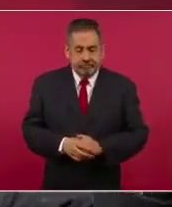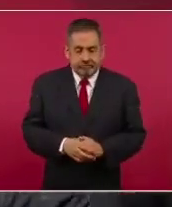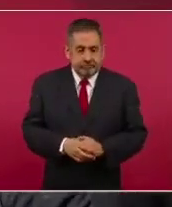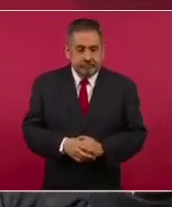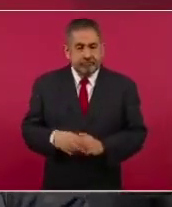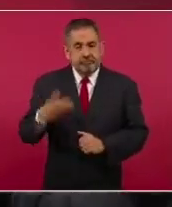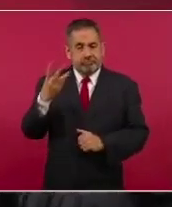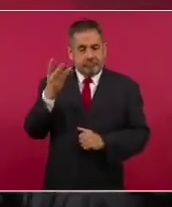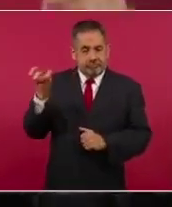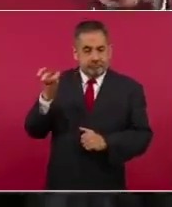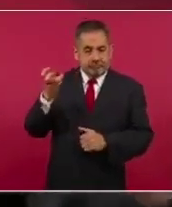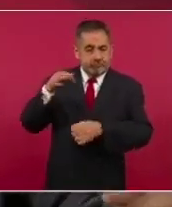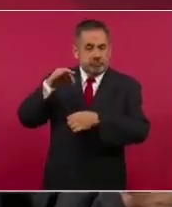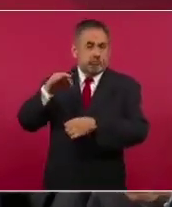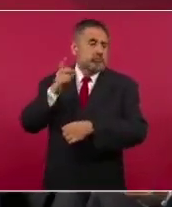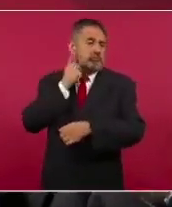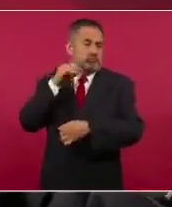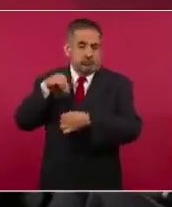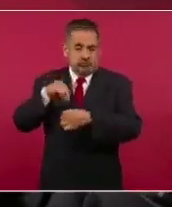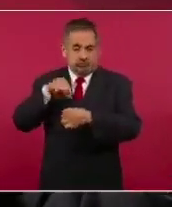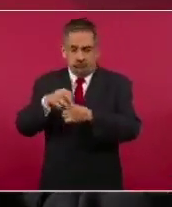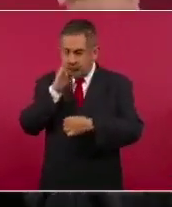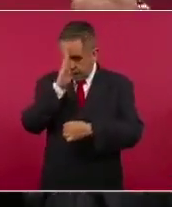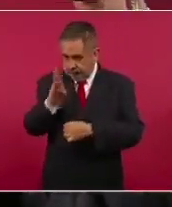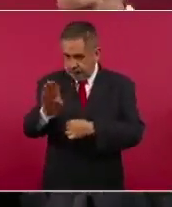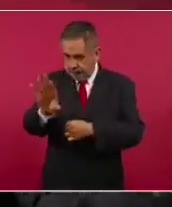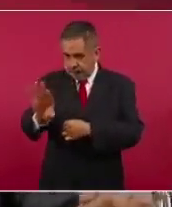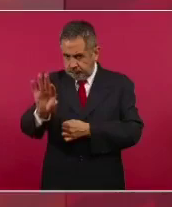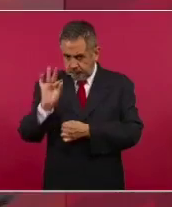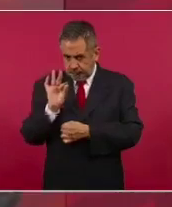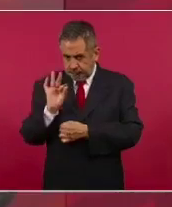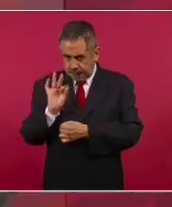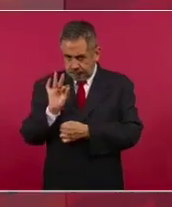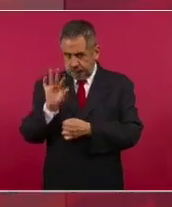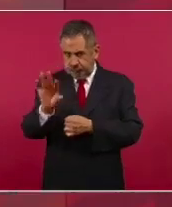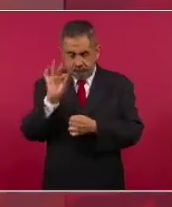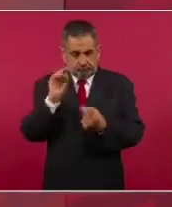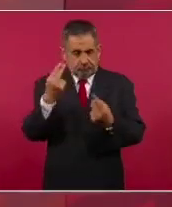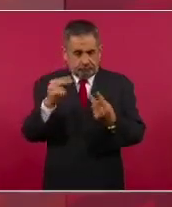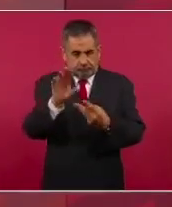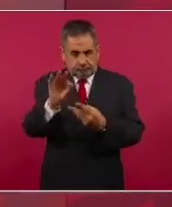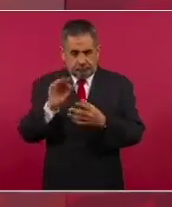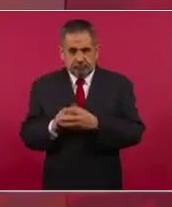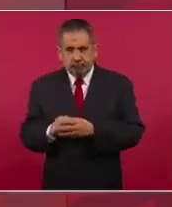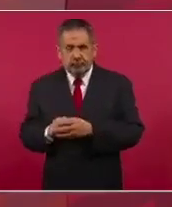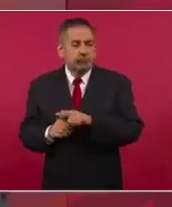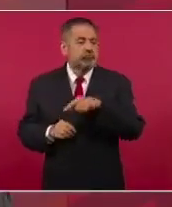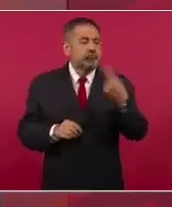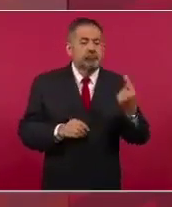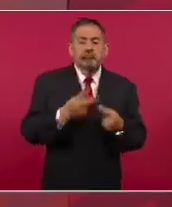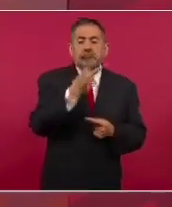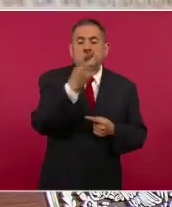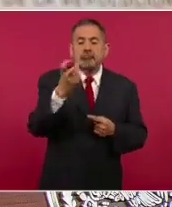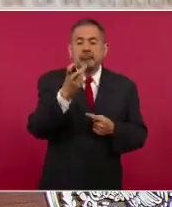300 electos de manera democrática, de manera directa y 200 de lista.